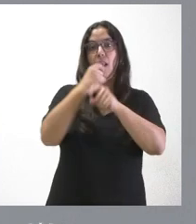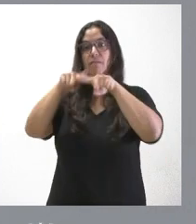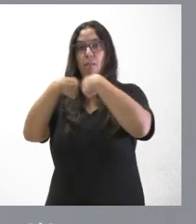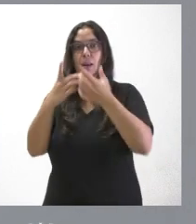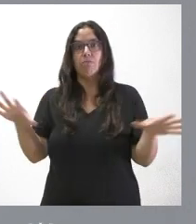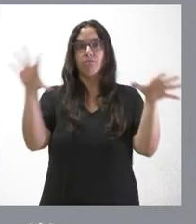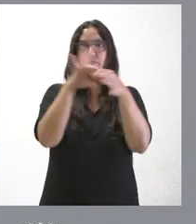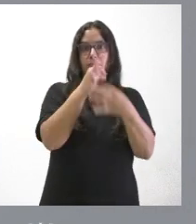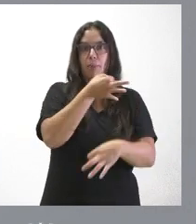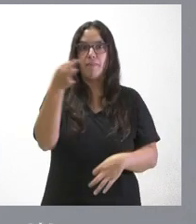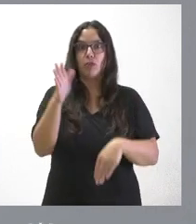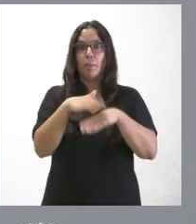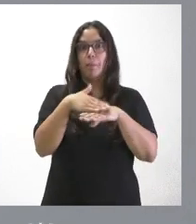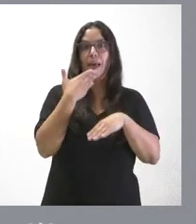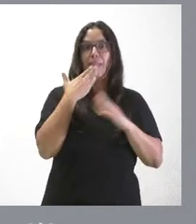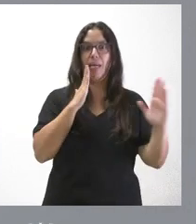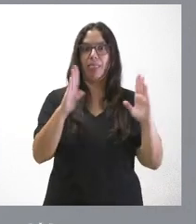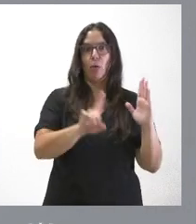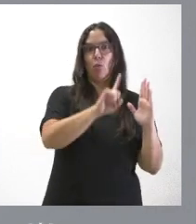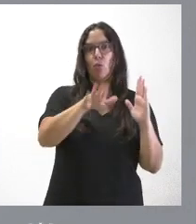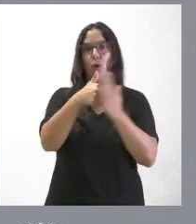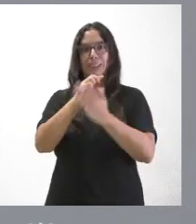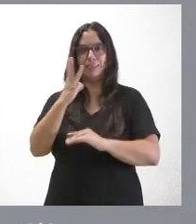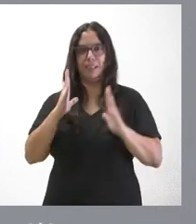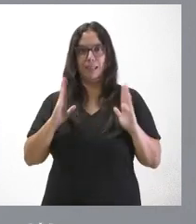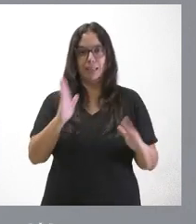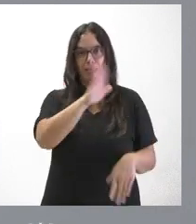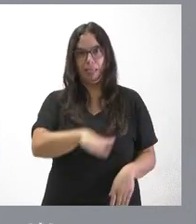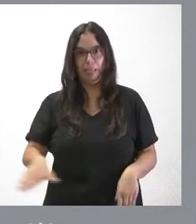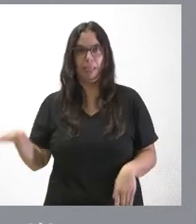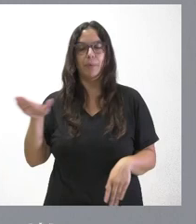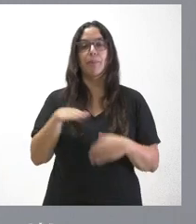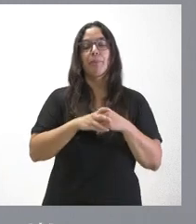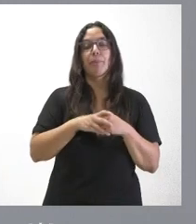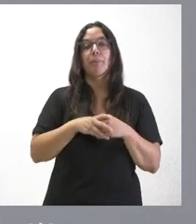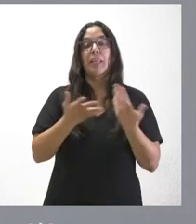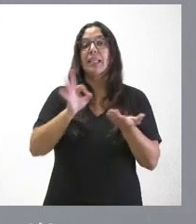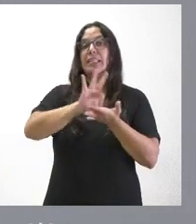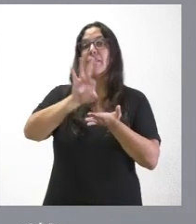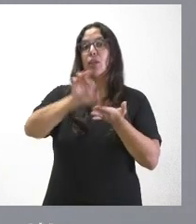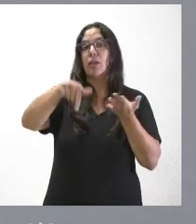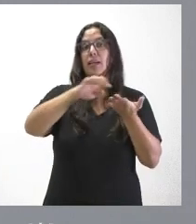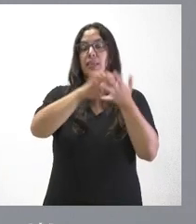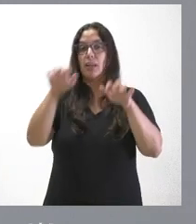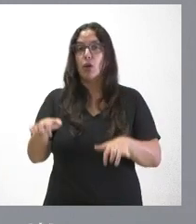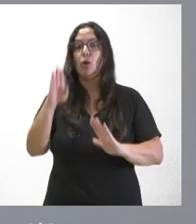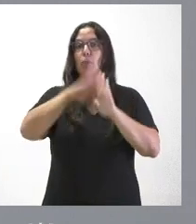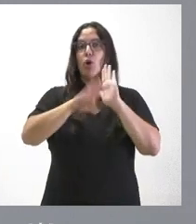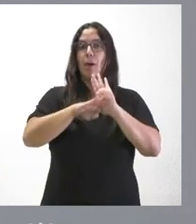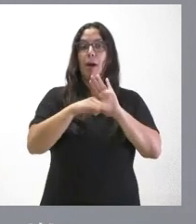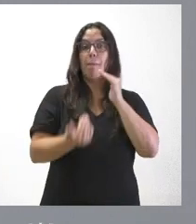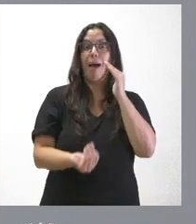estas etapas de edad, entre uno a tres años. Se cuentan con los servicios en Castilla y León del programa Madrugadores,